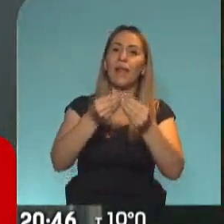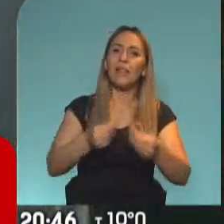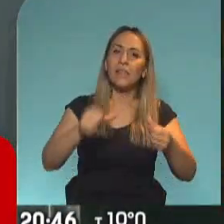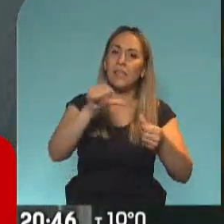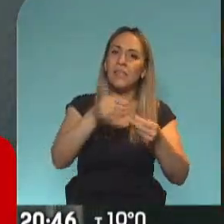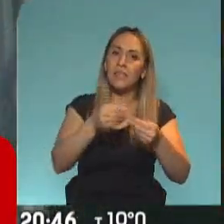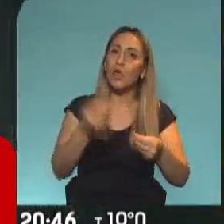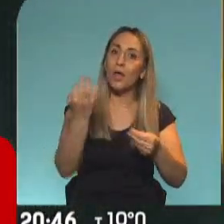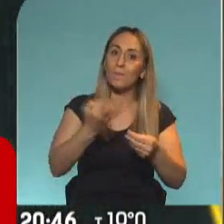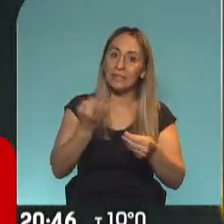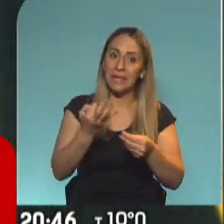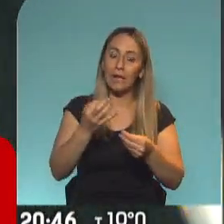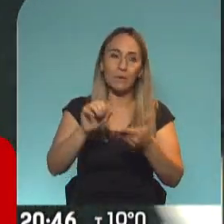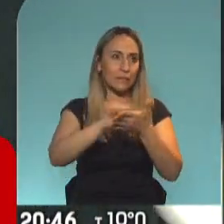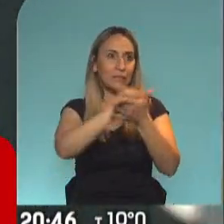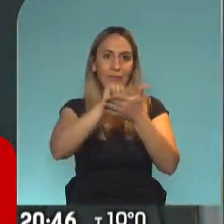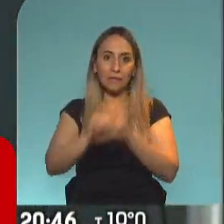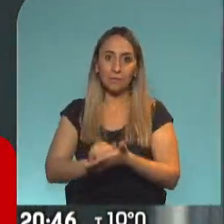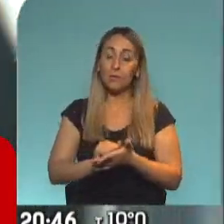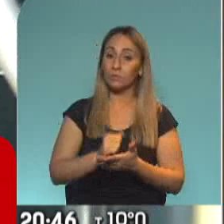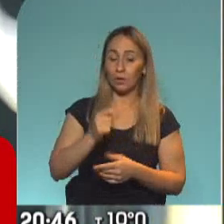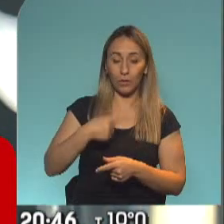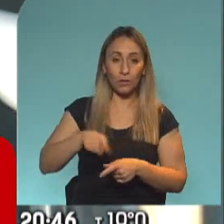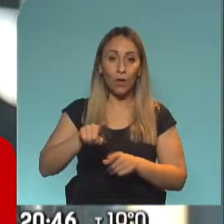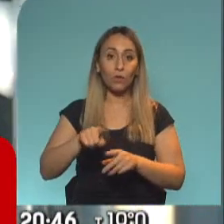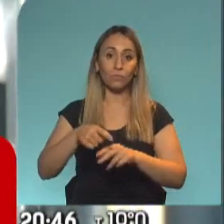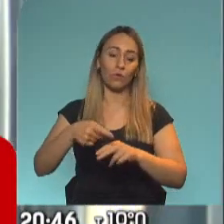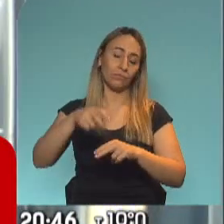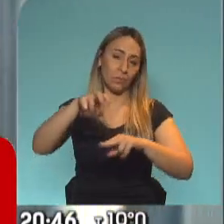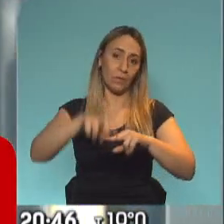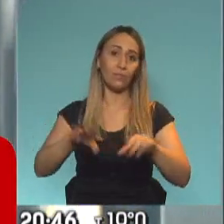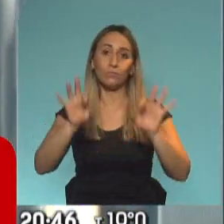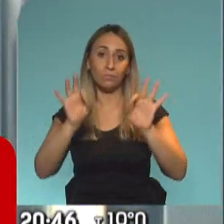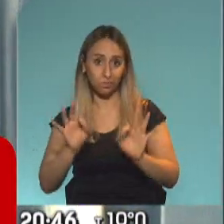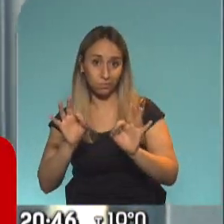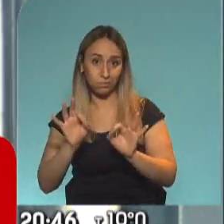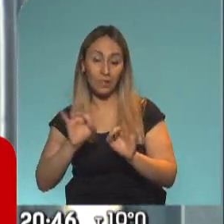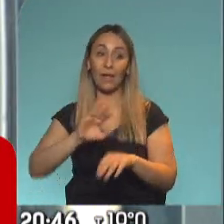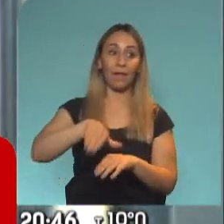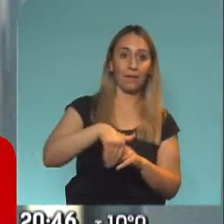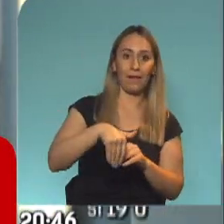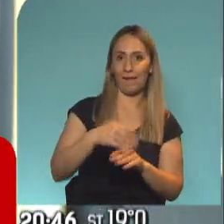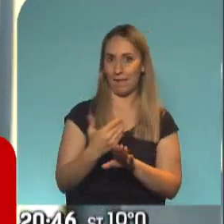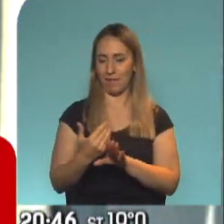que el pasajero tiene que utilizarlo una vez que termina el servicio, de utilizar el sanitario.